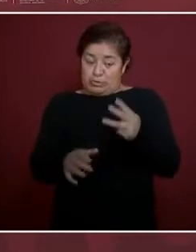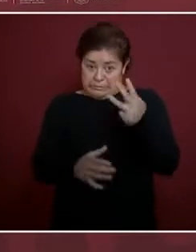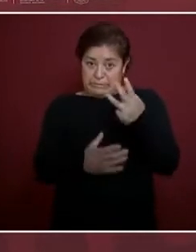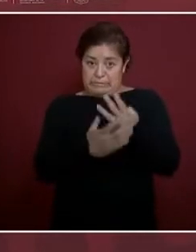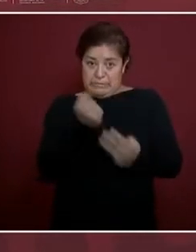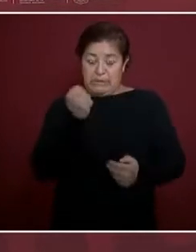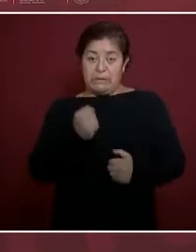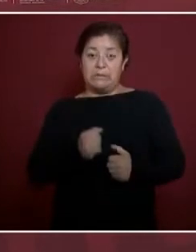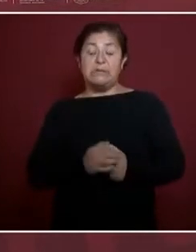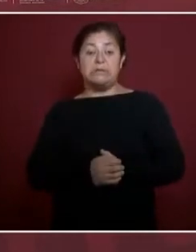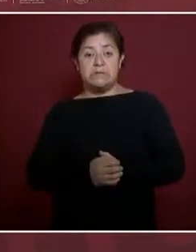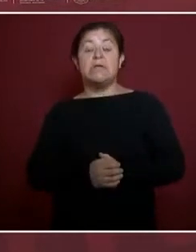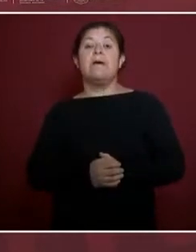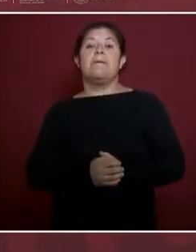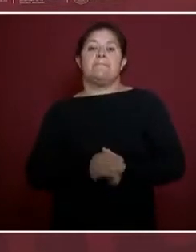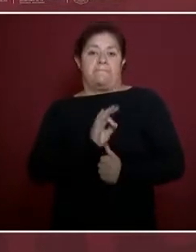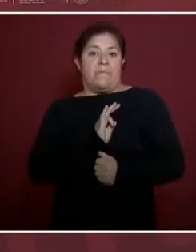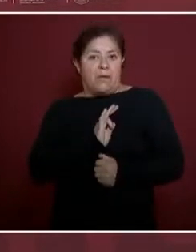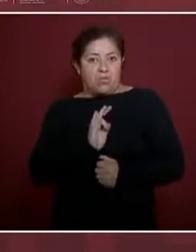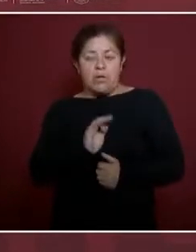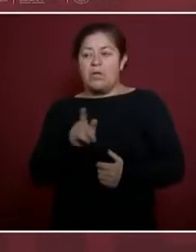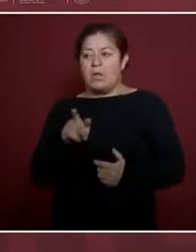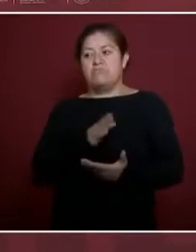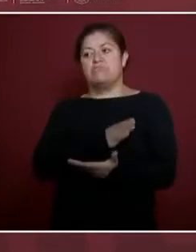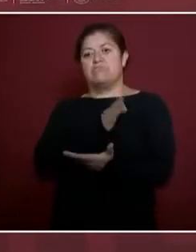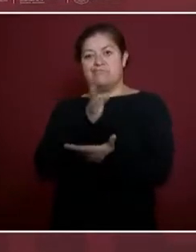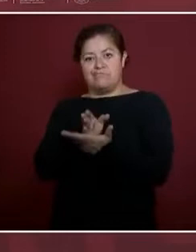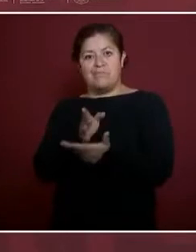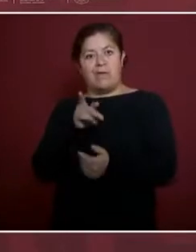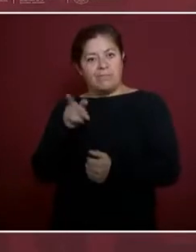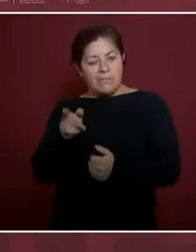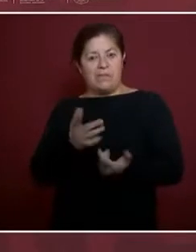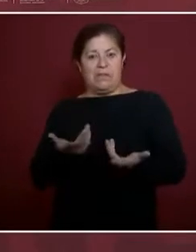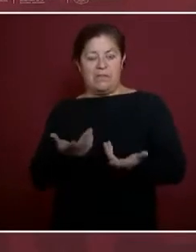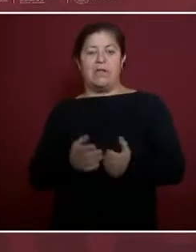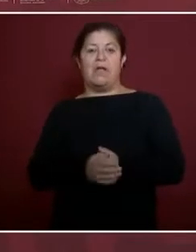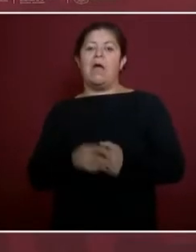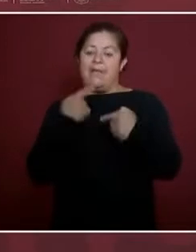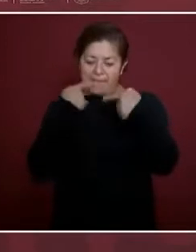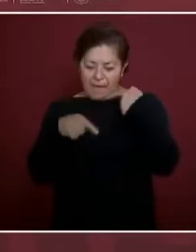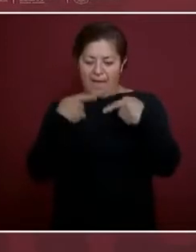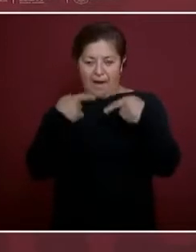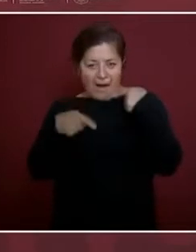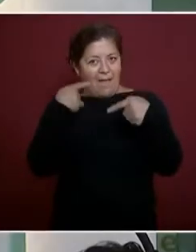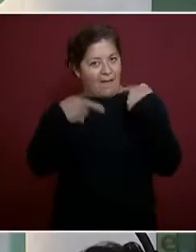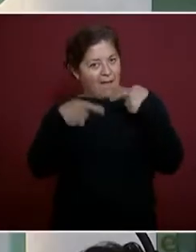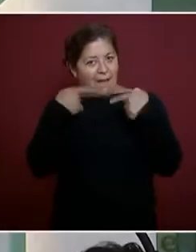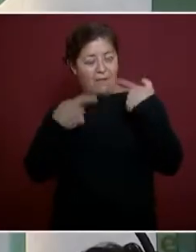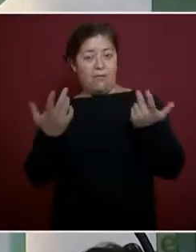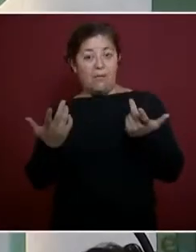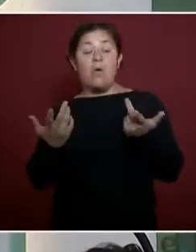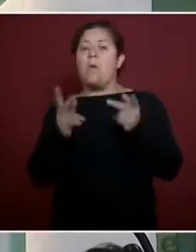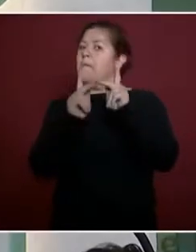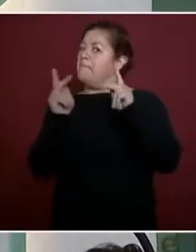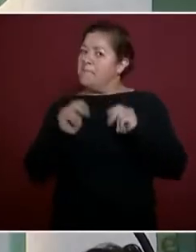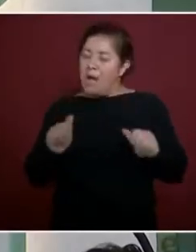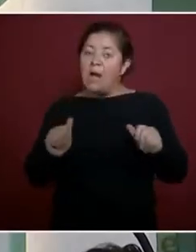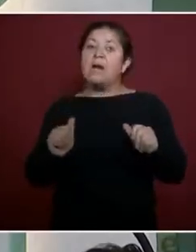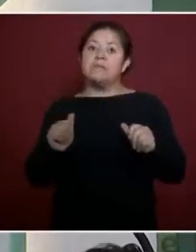conseguir que haya diálogo y que haya paz,